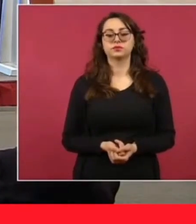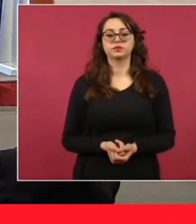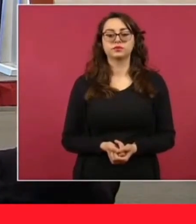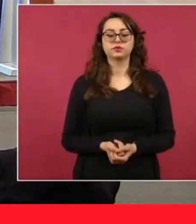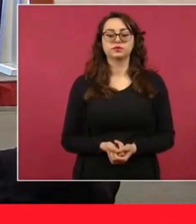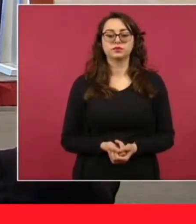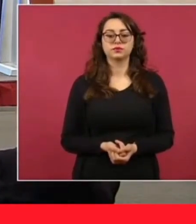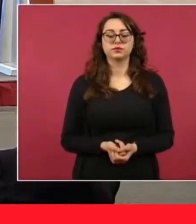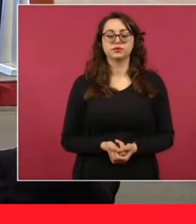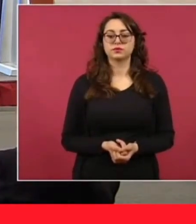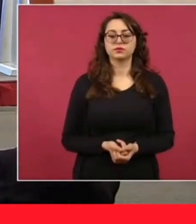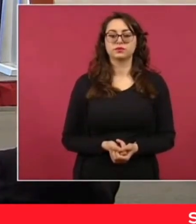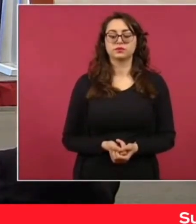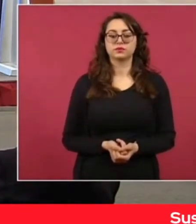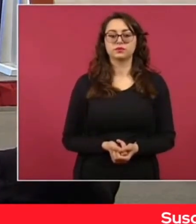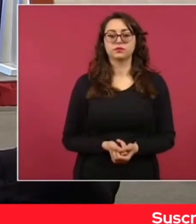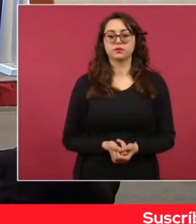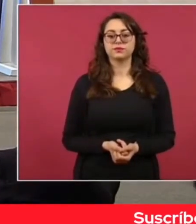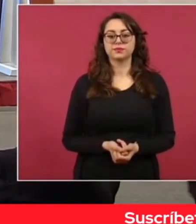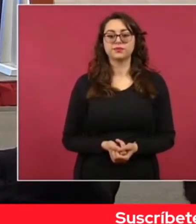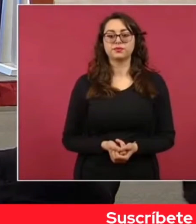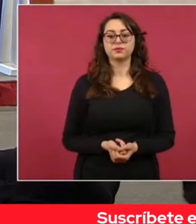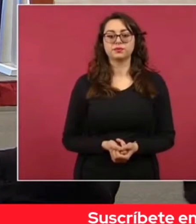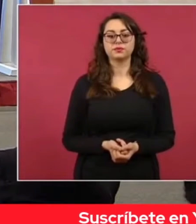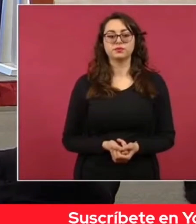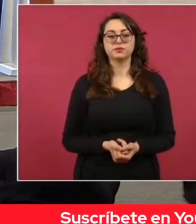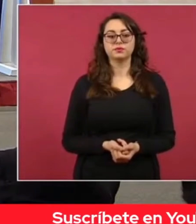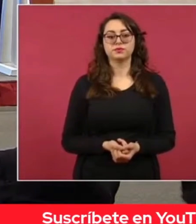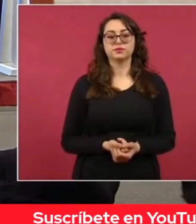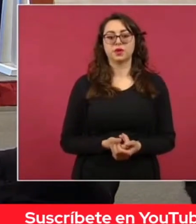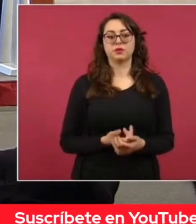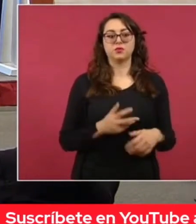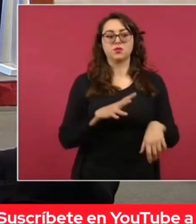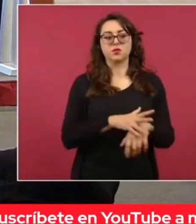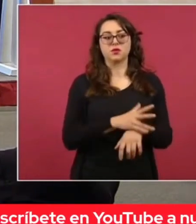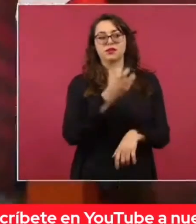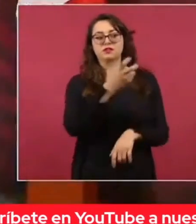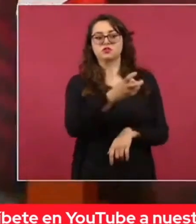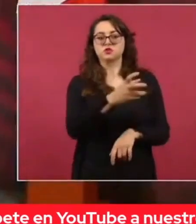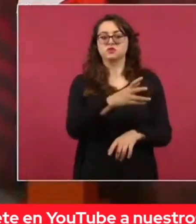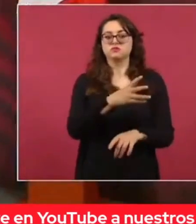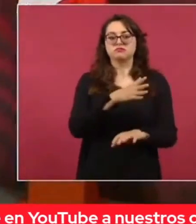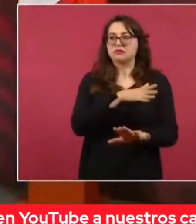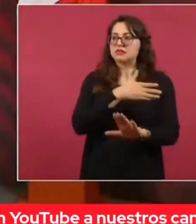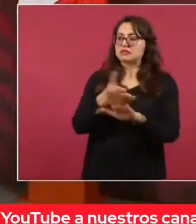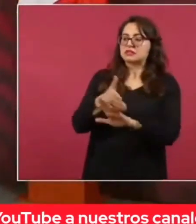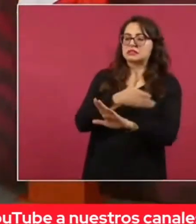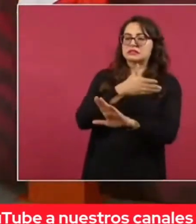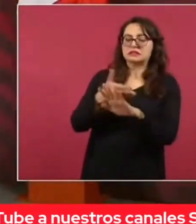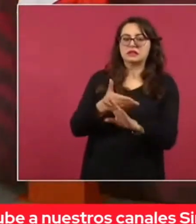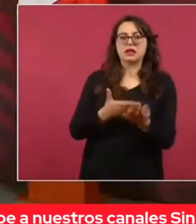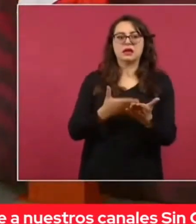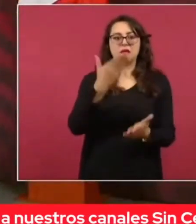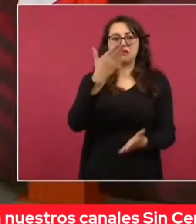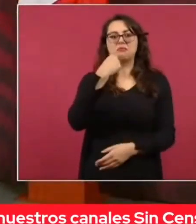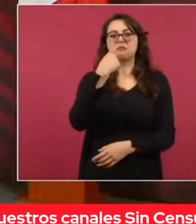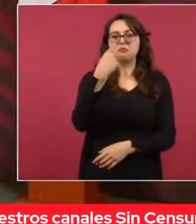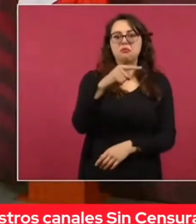Esto por un lado, pero por otro lado, imagínense